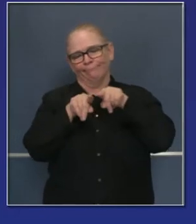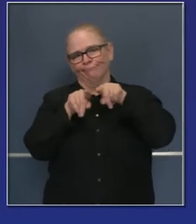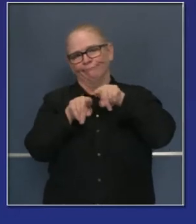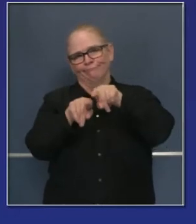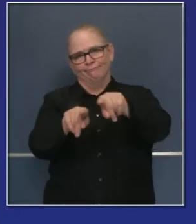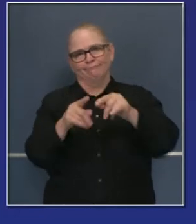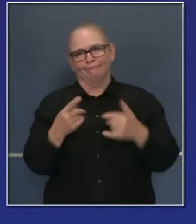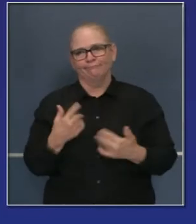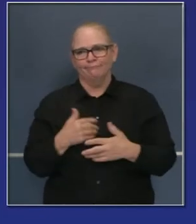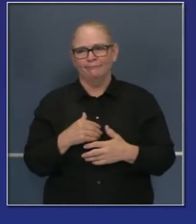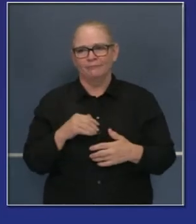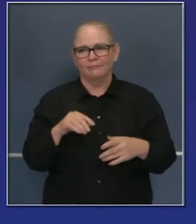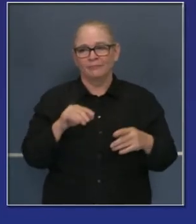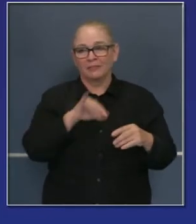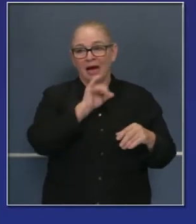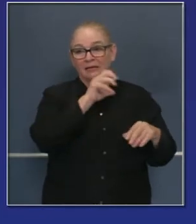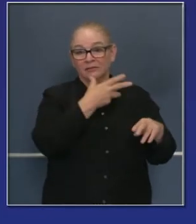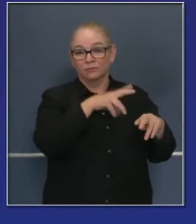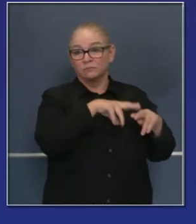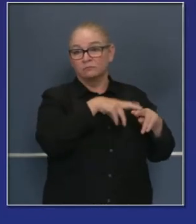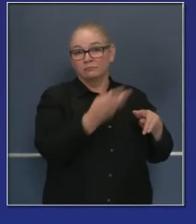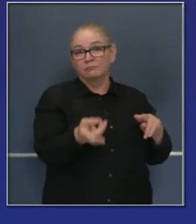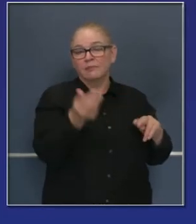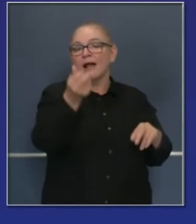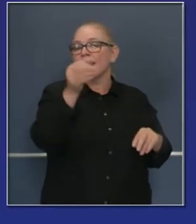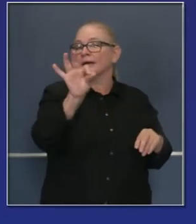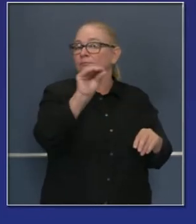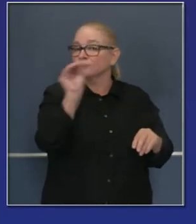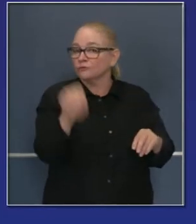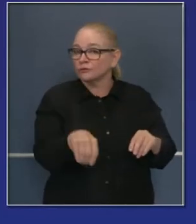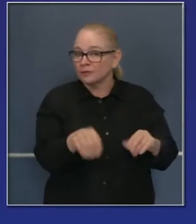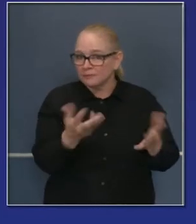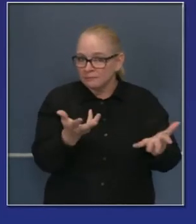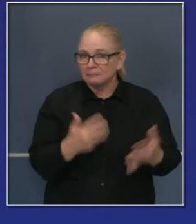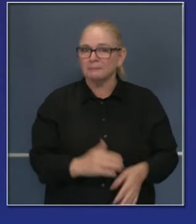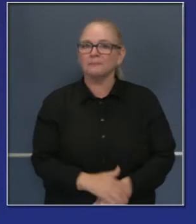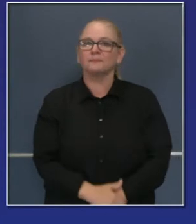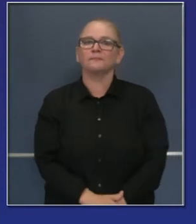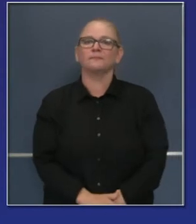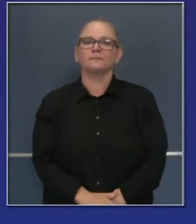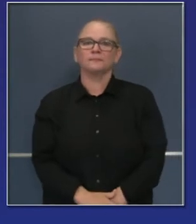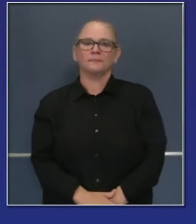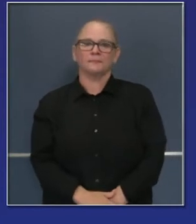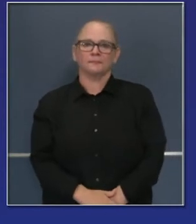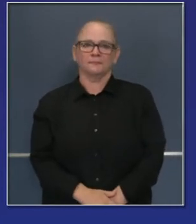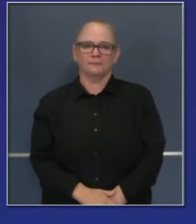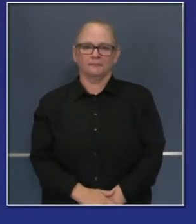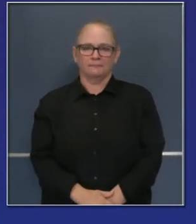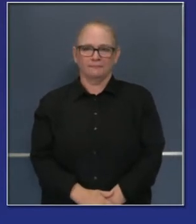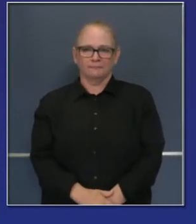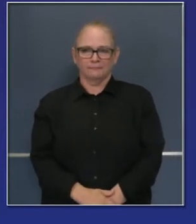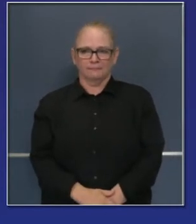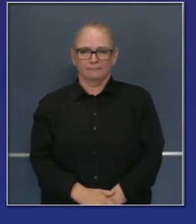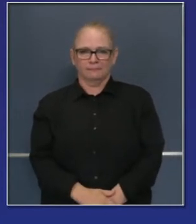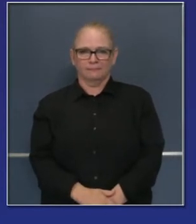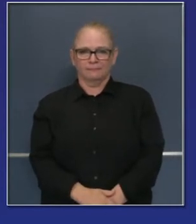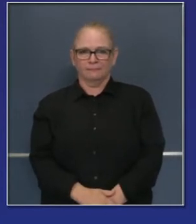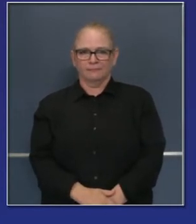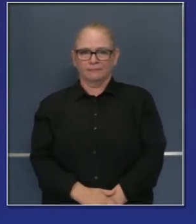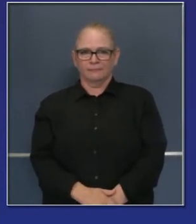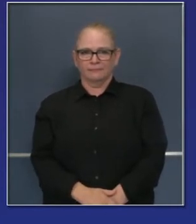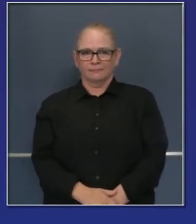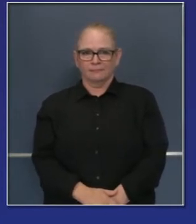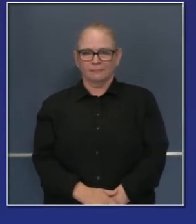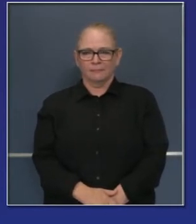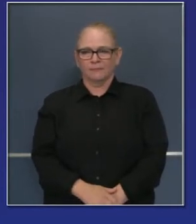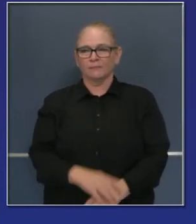del total de... Perdón, los pacientes de COVID-19 representan un 19% de